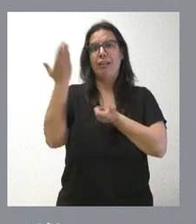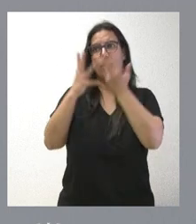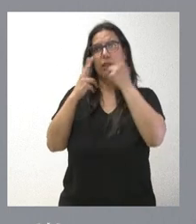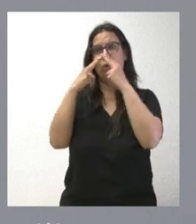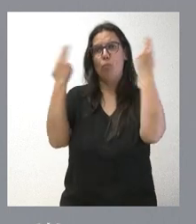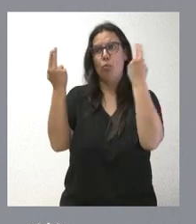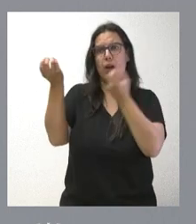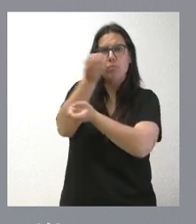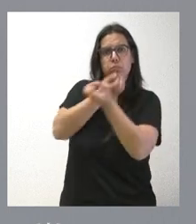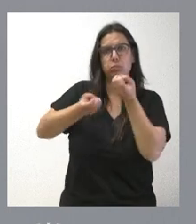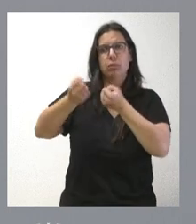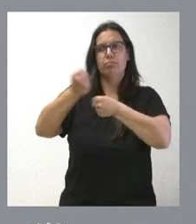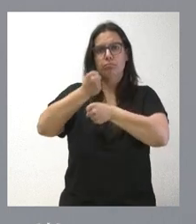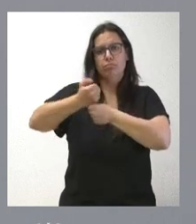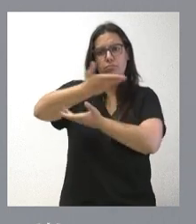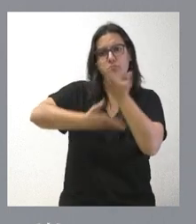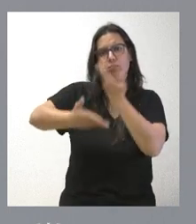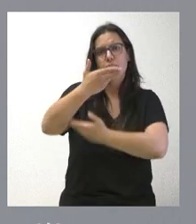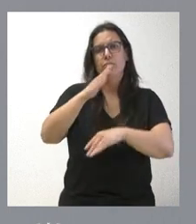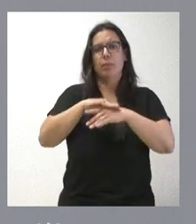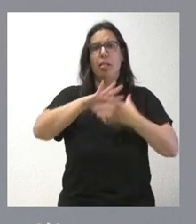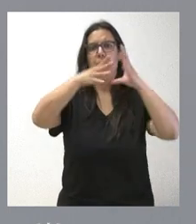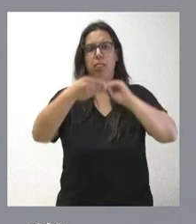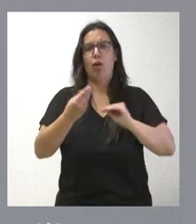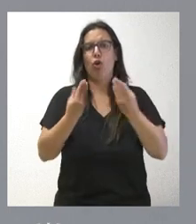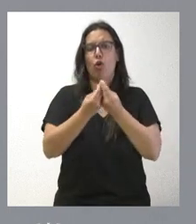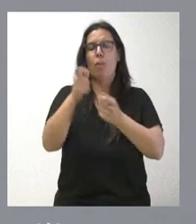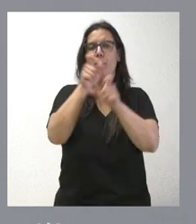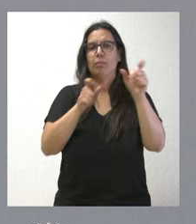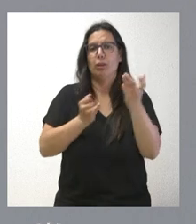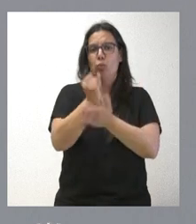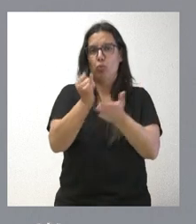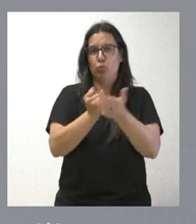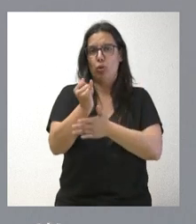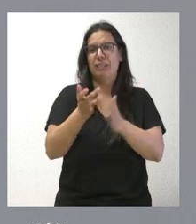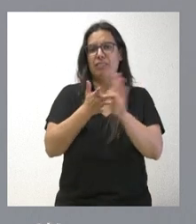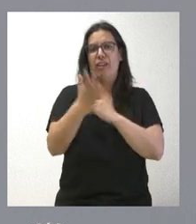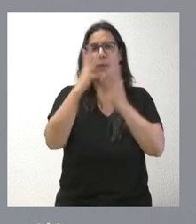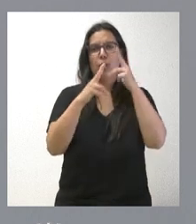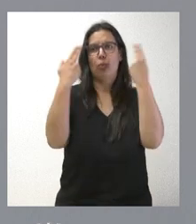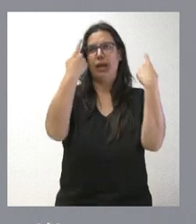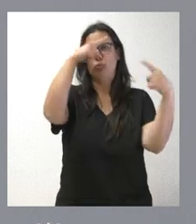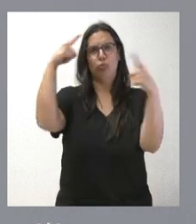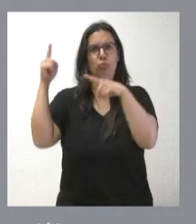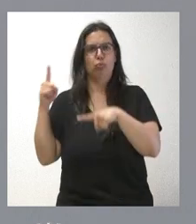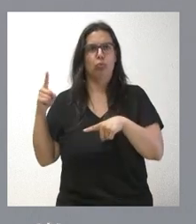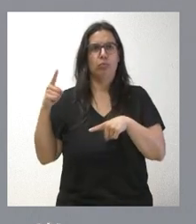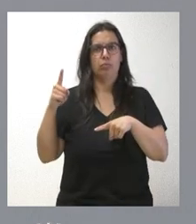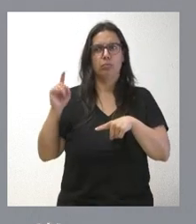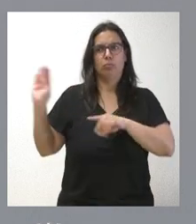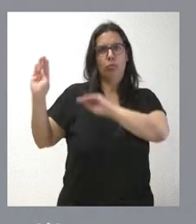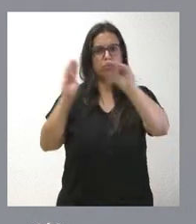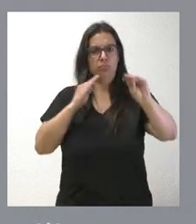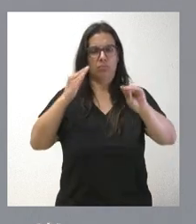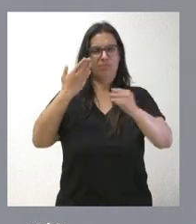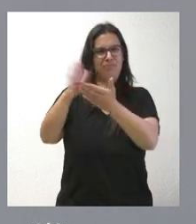en colaboración con las organizaciones de productores agrarios. No se trata de que la Administración vaya por su cuenta, tomando medidas aisladas, sino también conocer qué medidas hay